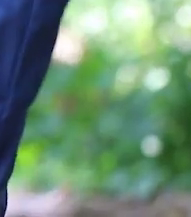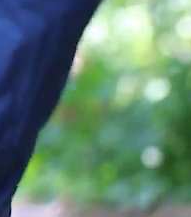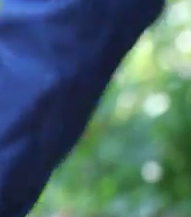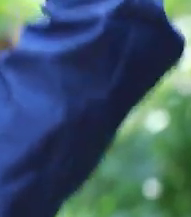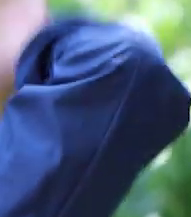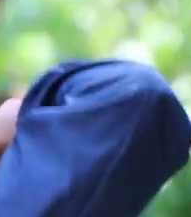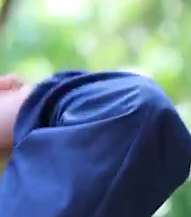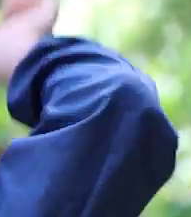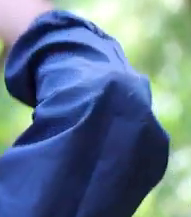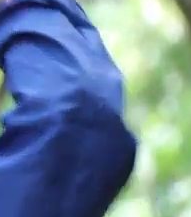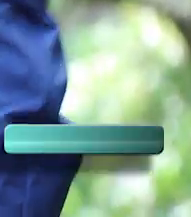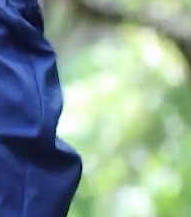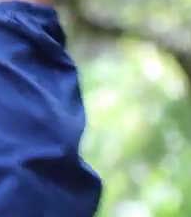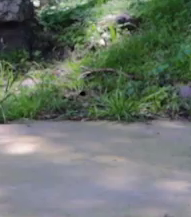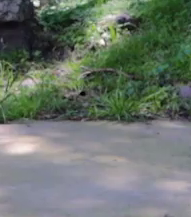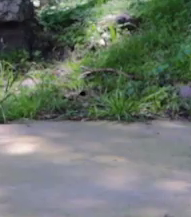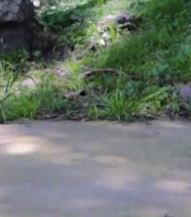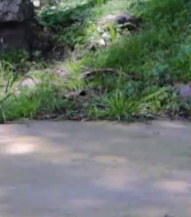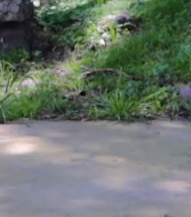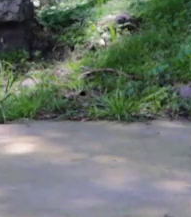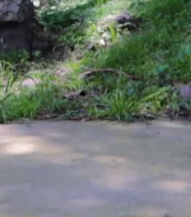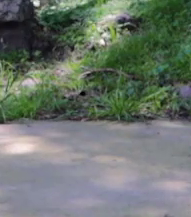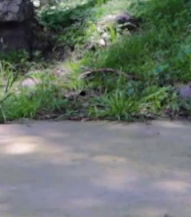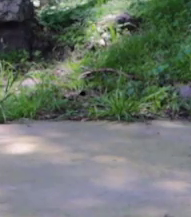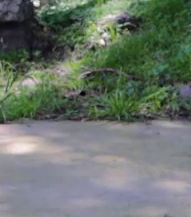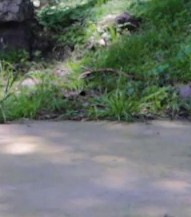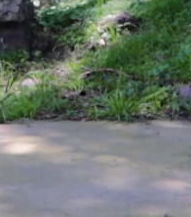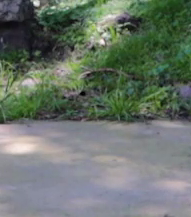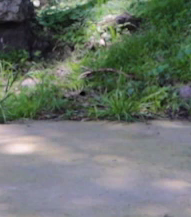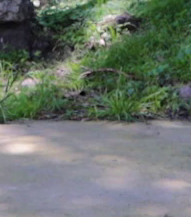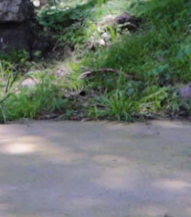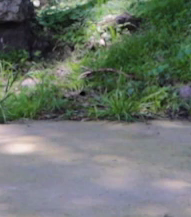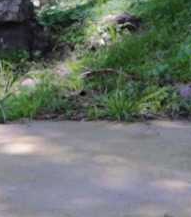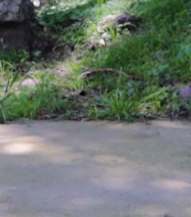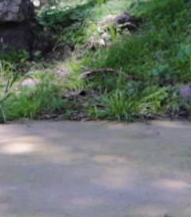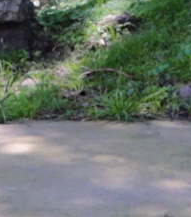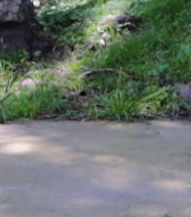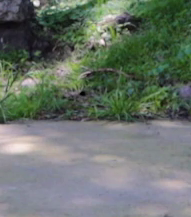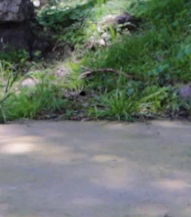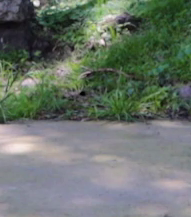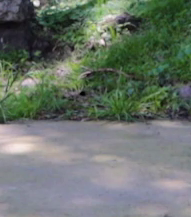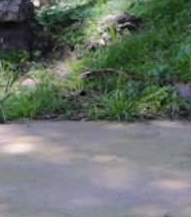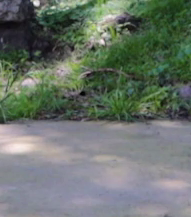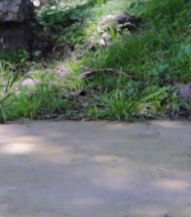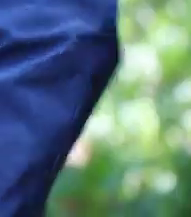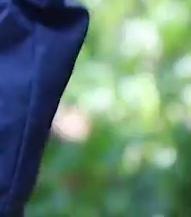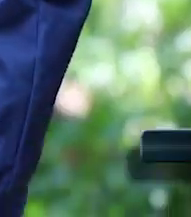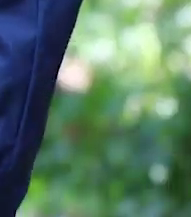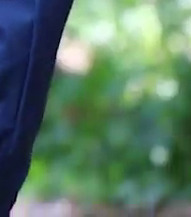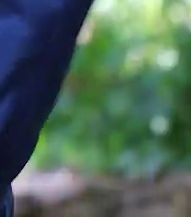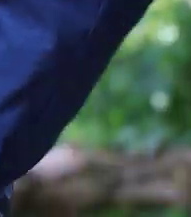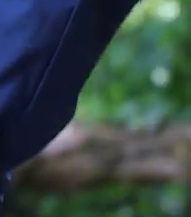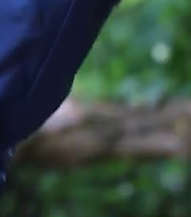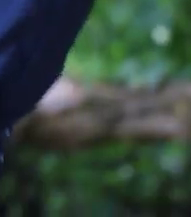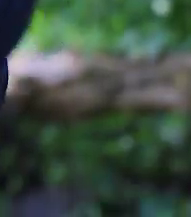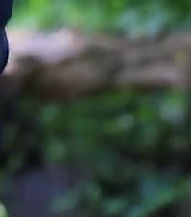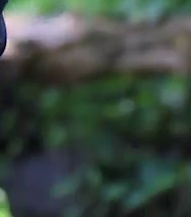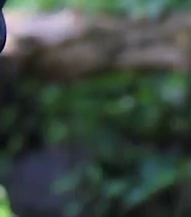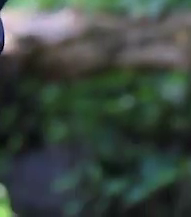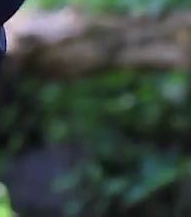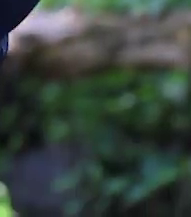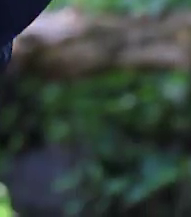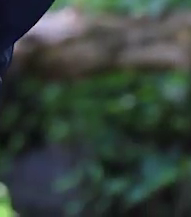¡Flexión! ¡Extendo! ¡Con fuerza! ¡Con fuerza! ¡Bien, Jair! ¡Muy bien! ¡Con fuerza! ¡Uno más! ¡Bien!